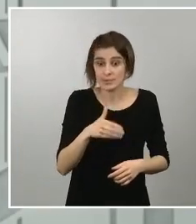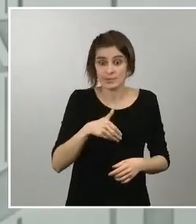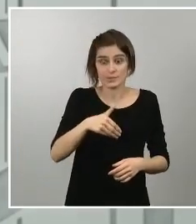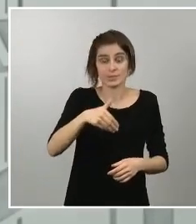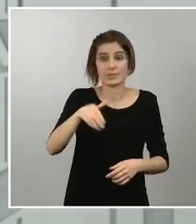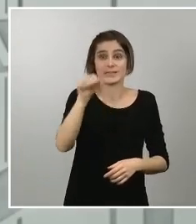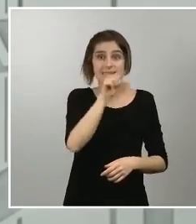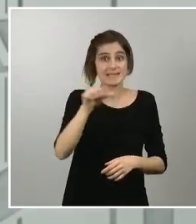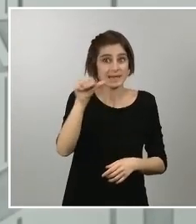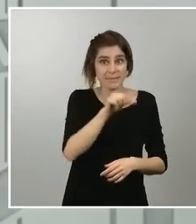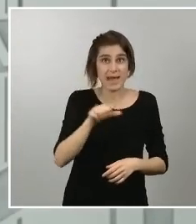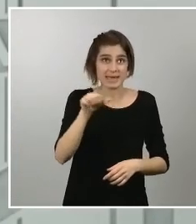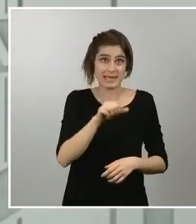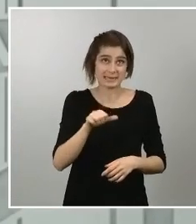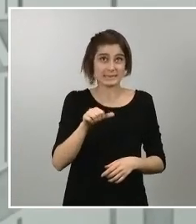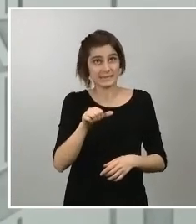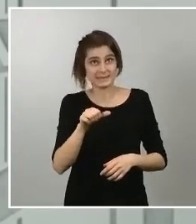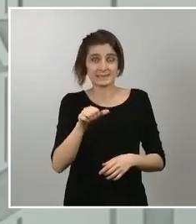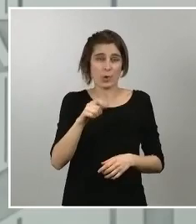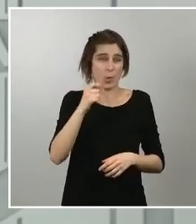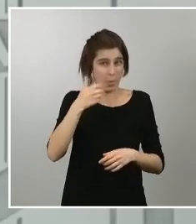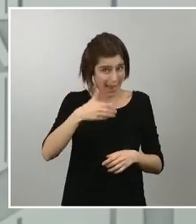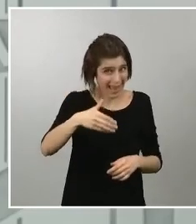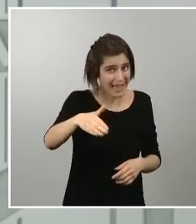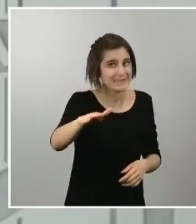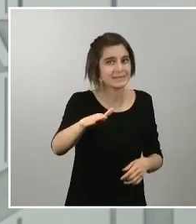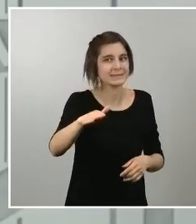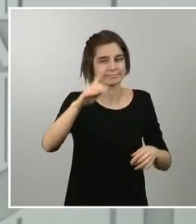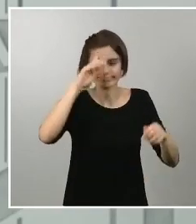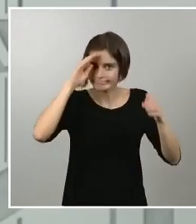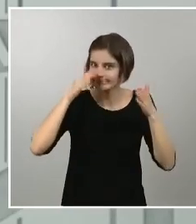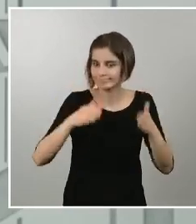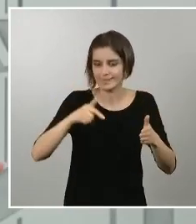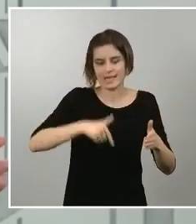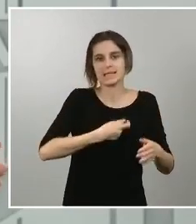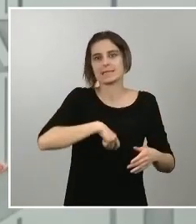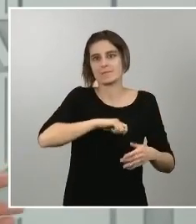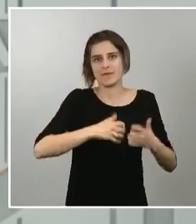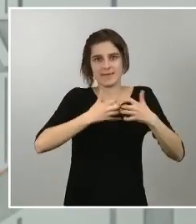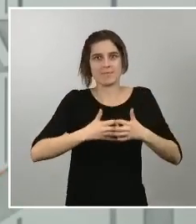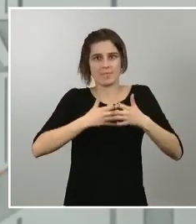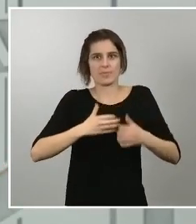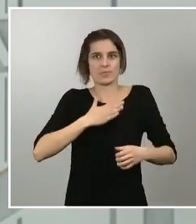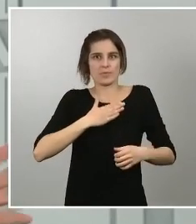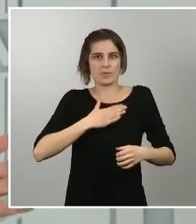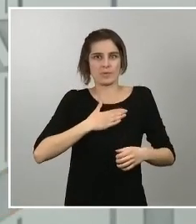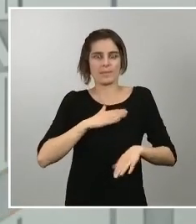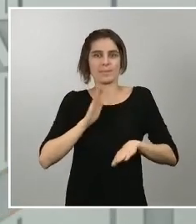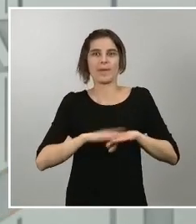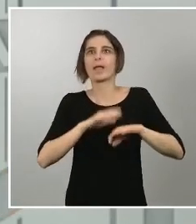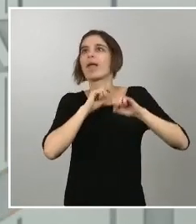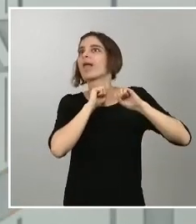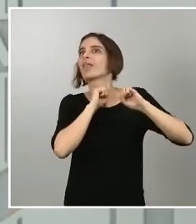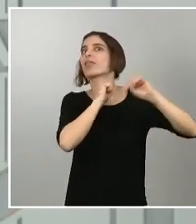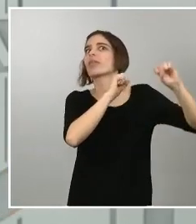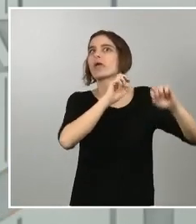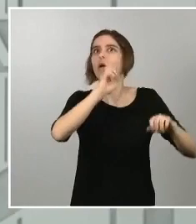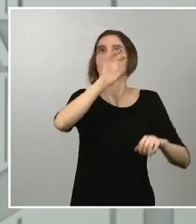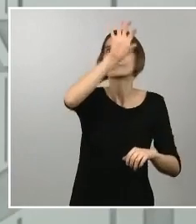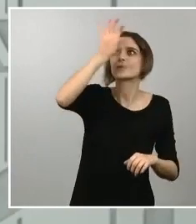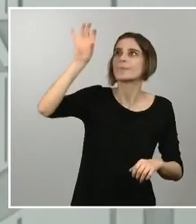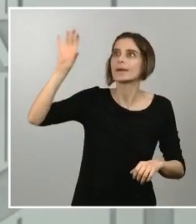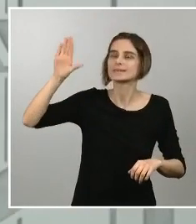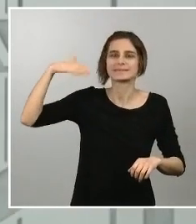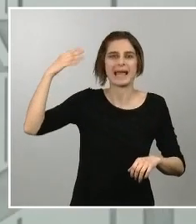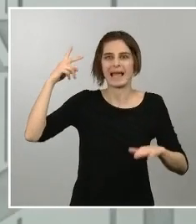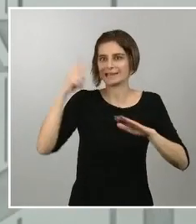y yo diría que un poco más allá en la producción propia nacional que permita no depender de ningún tipo de país externo y